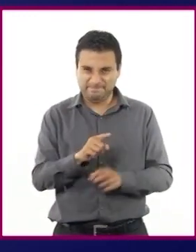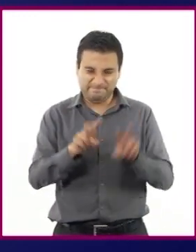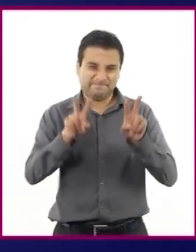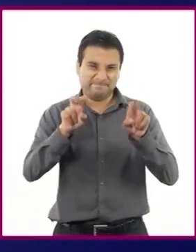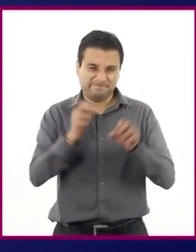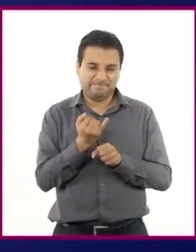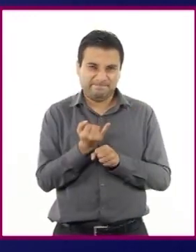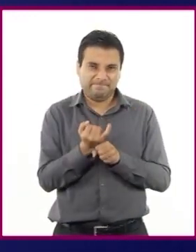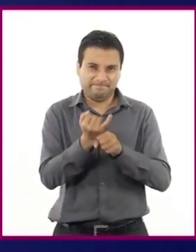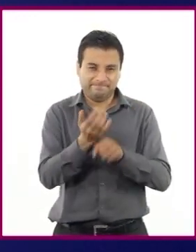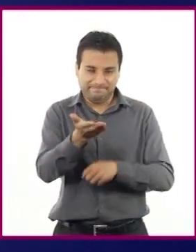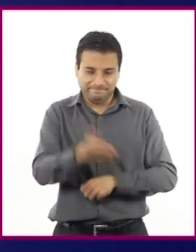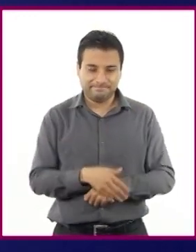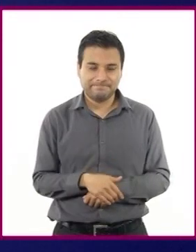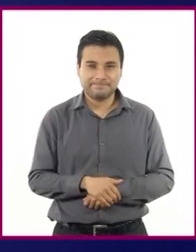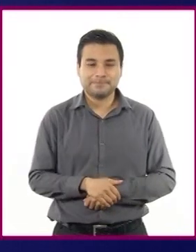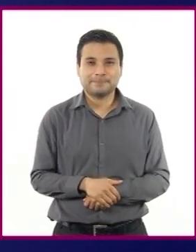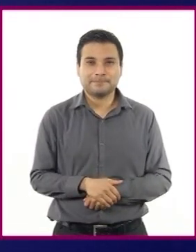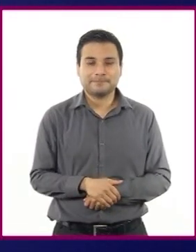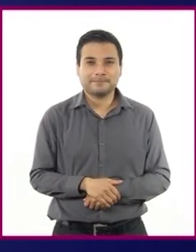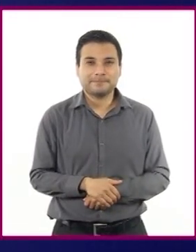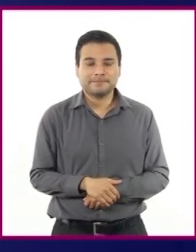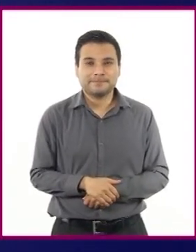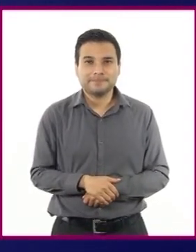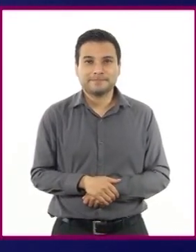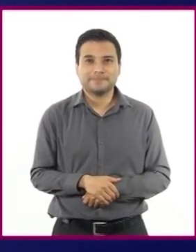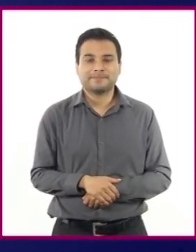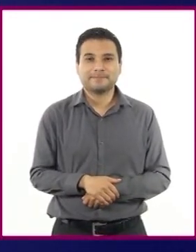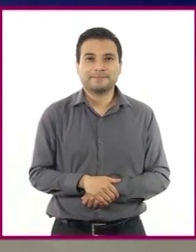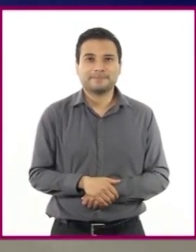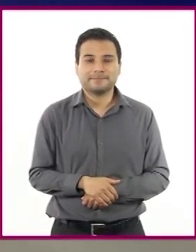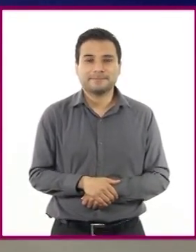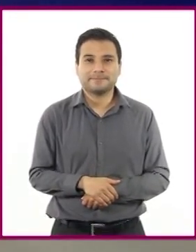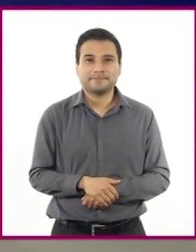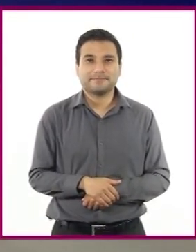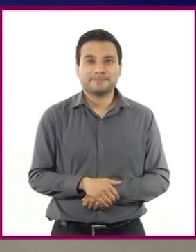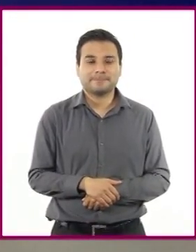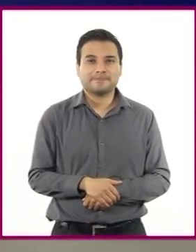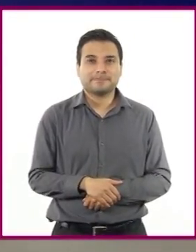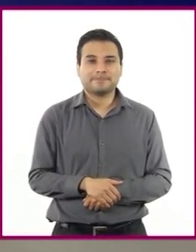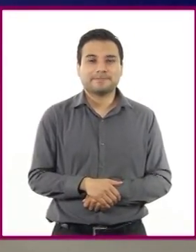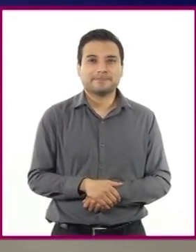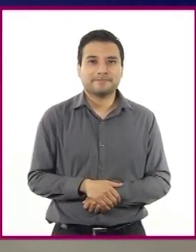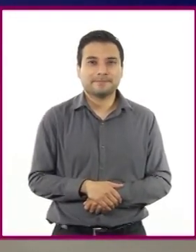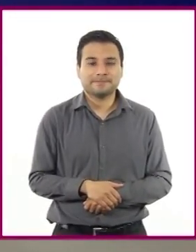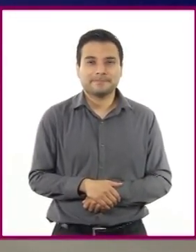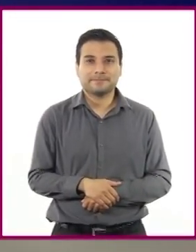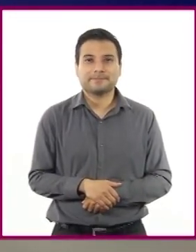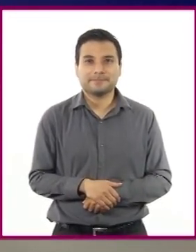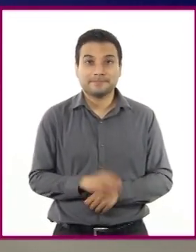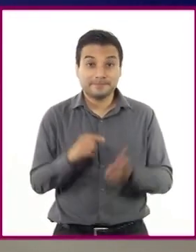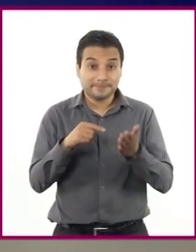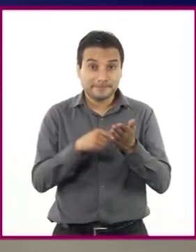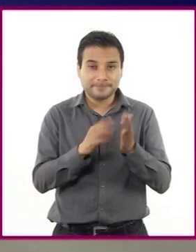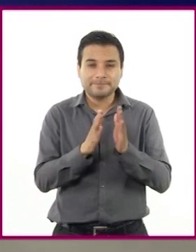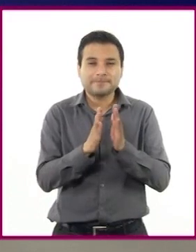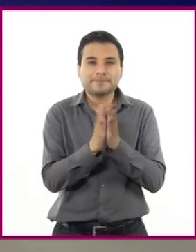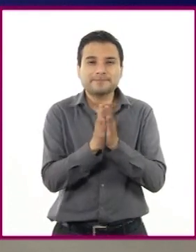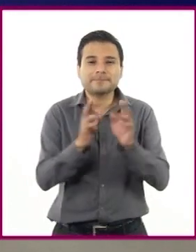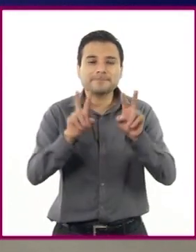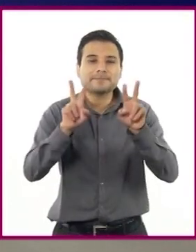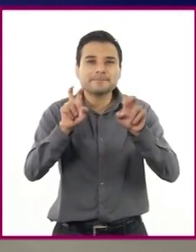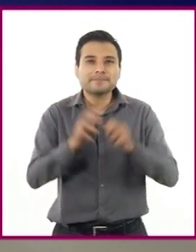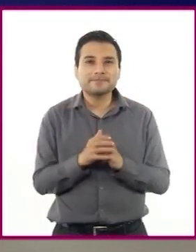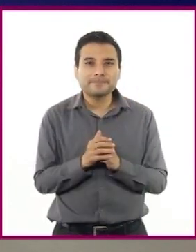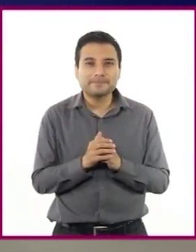que trabajamos en esta sesión. Y en específico, ubicar la sección dedicada a leer y reconocer la